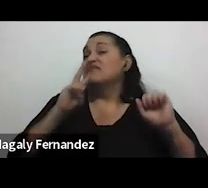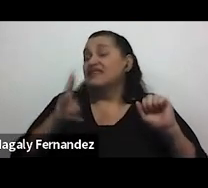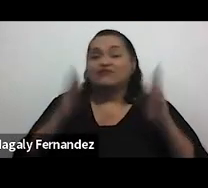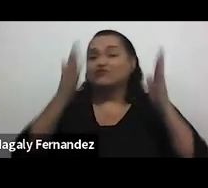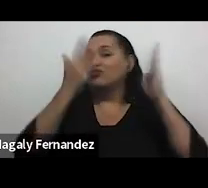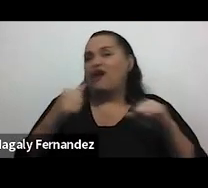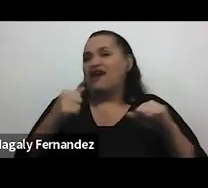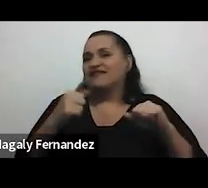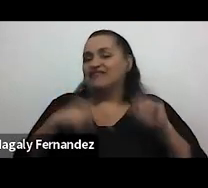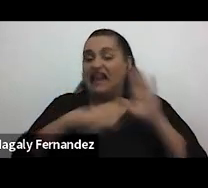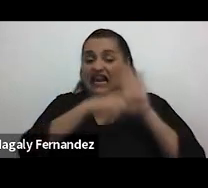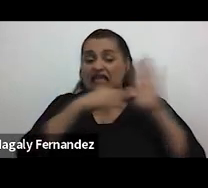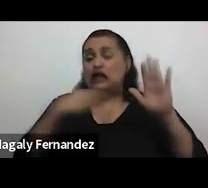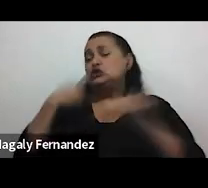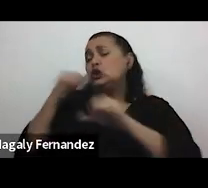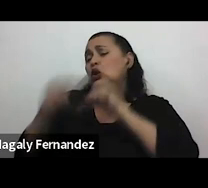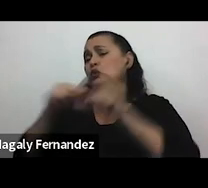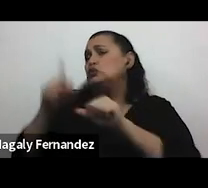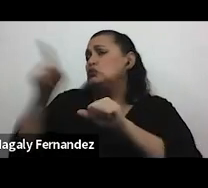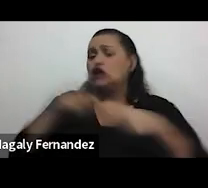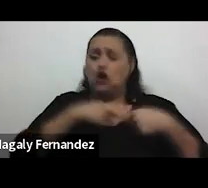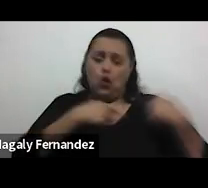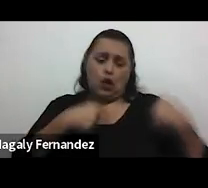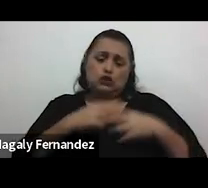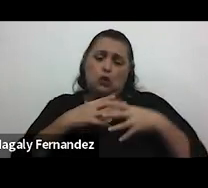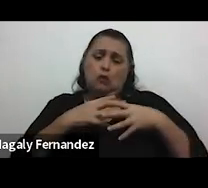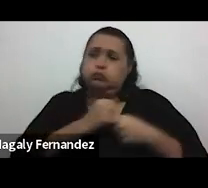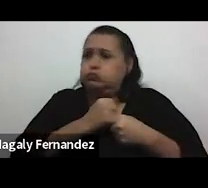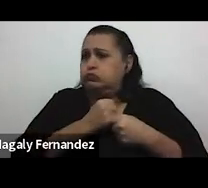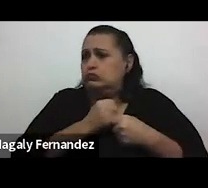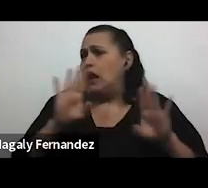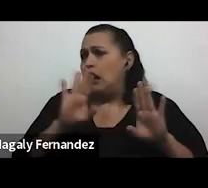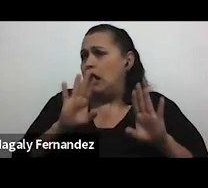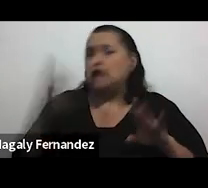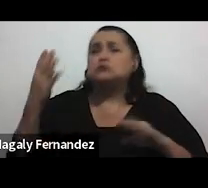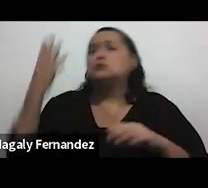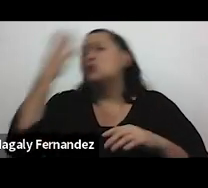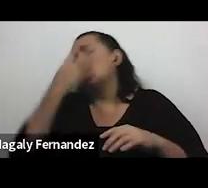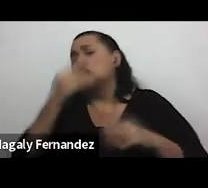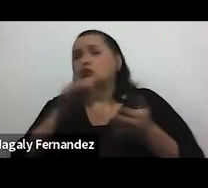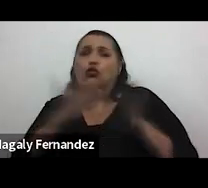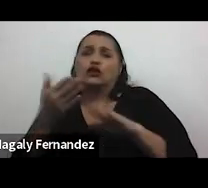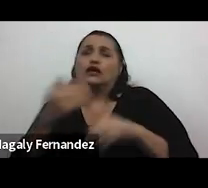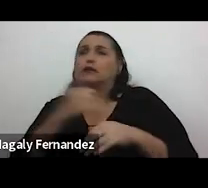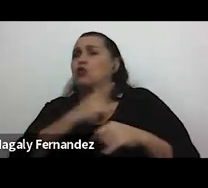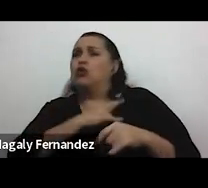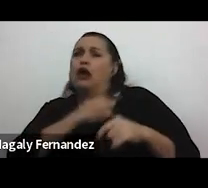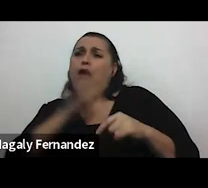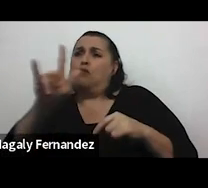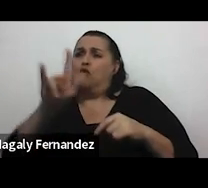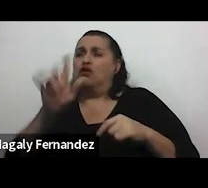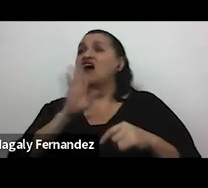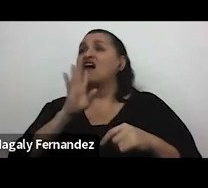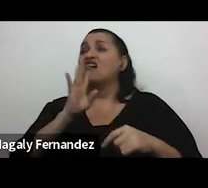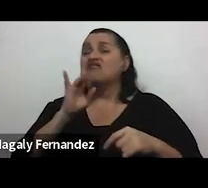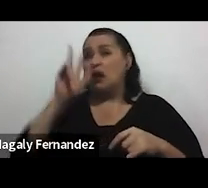tenemos. Lucharé por ti hasta que mi corazón deje de latir porque ya me dicho Malú que es tan bonito morir por amor. Sí, porque para hablar de machismo y música no